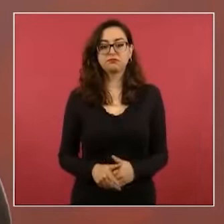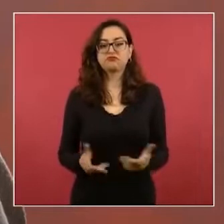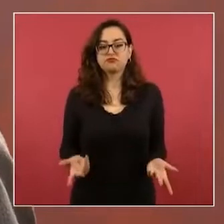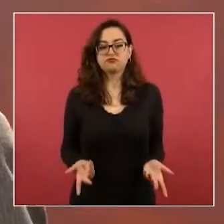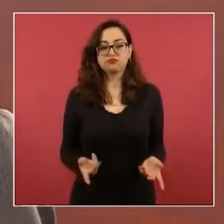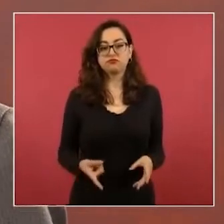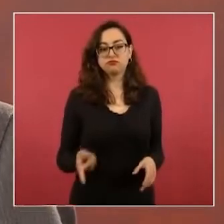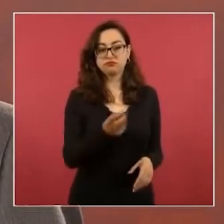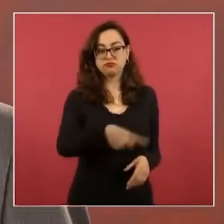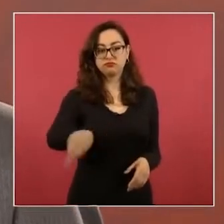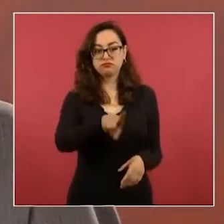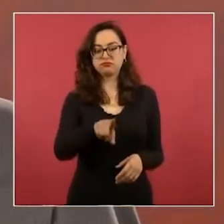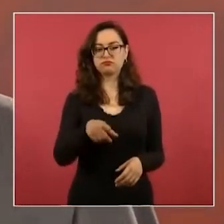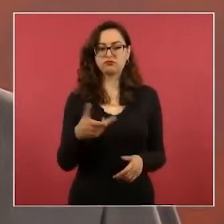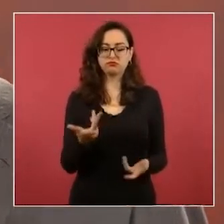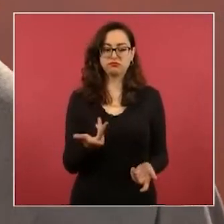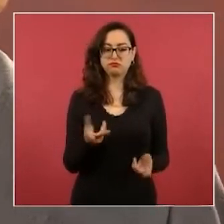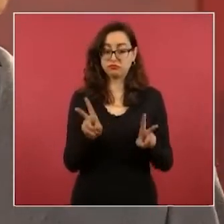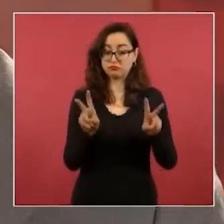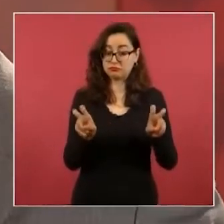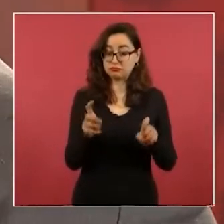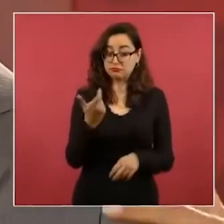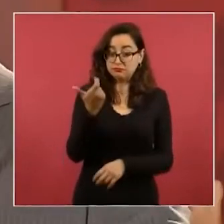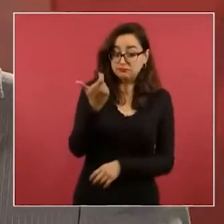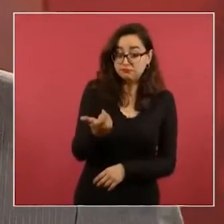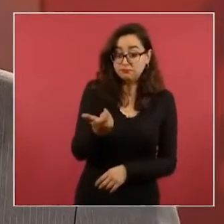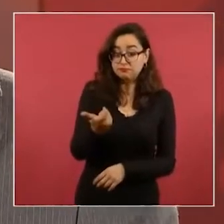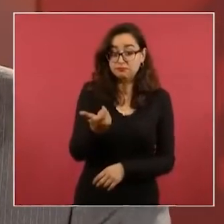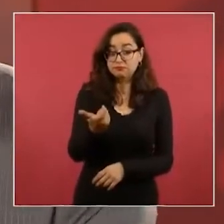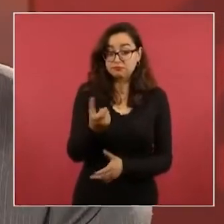sino porque